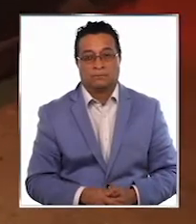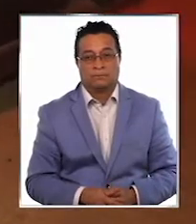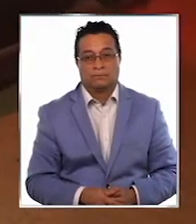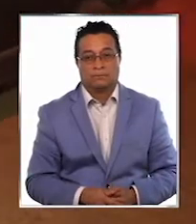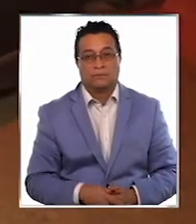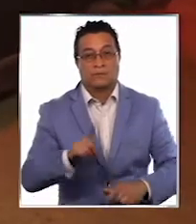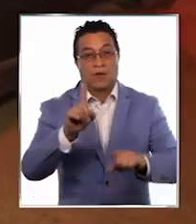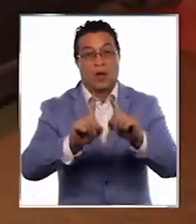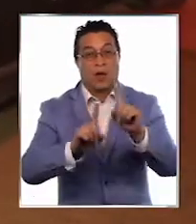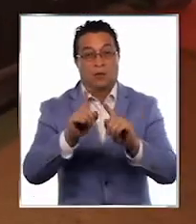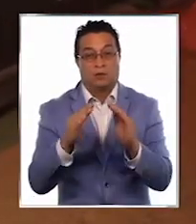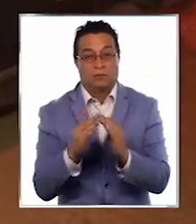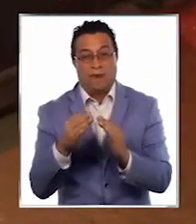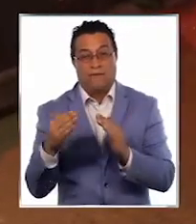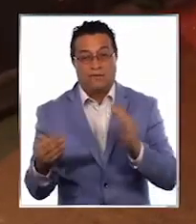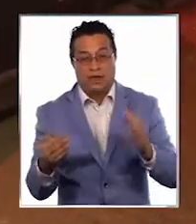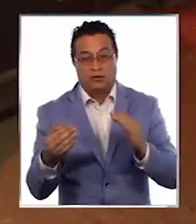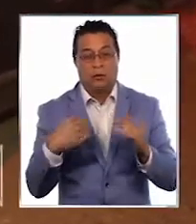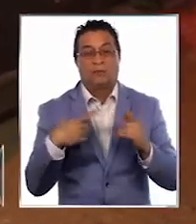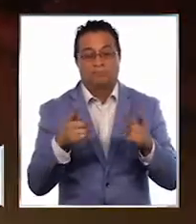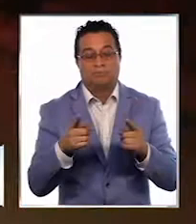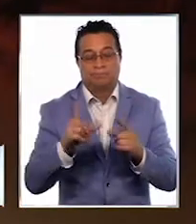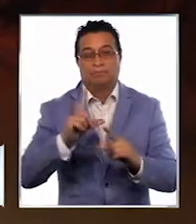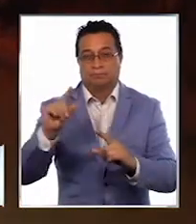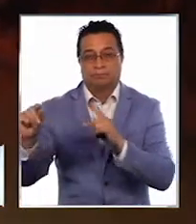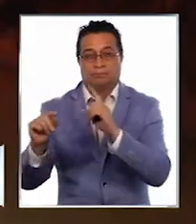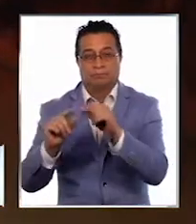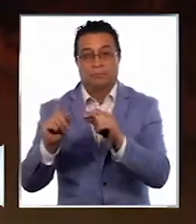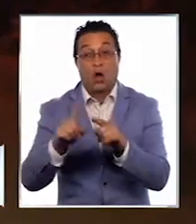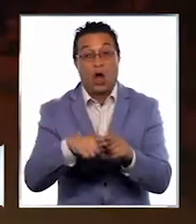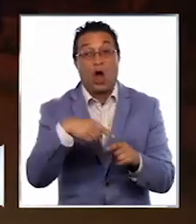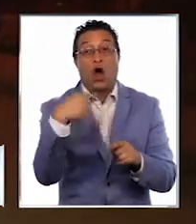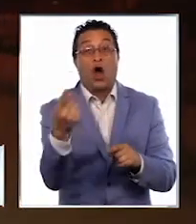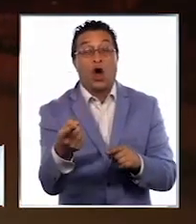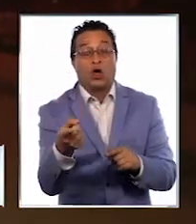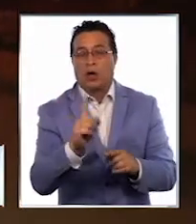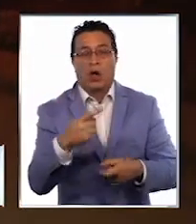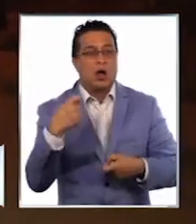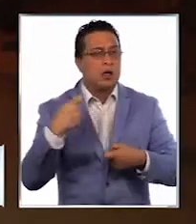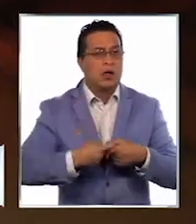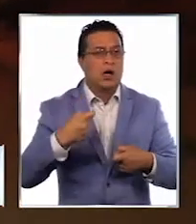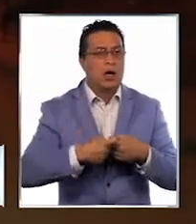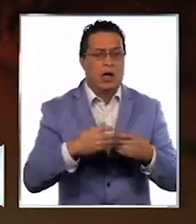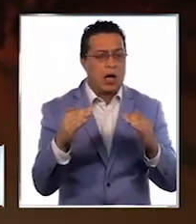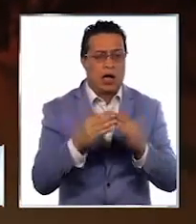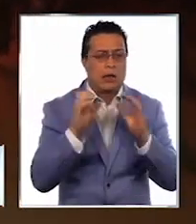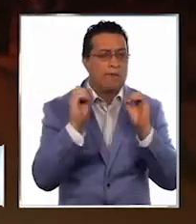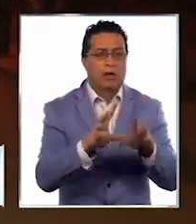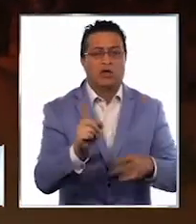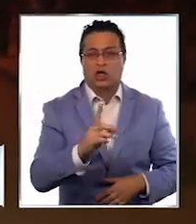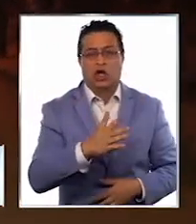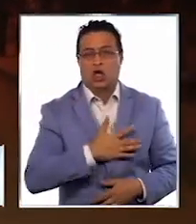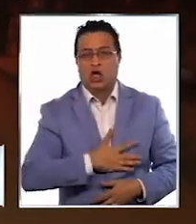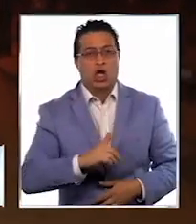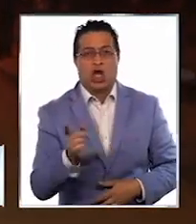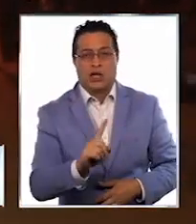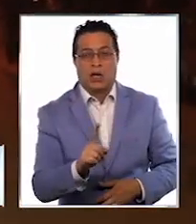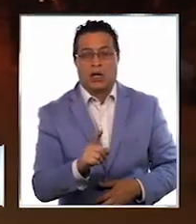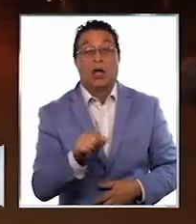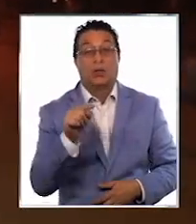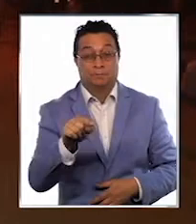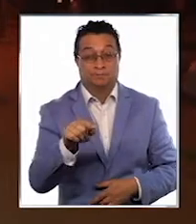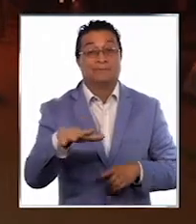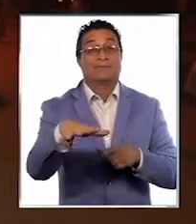Algunos vecinos se decidían a evacuar. Otros se resistían a dejar sus viviendas. Era el